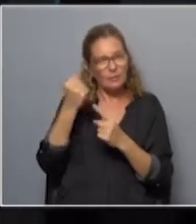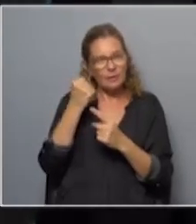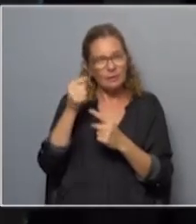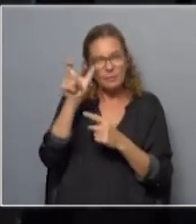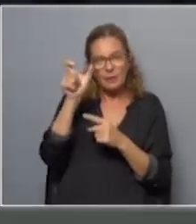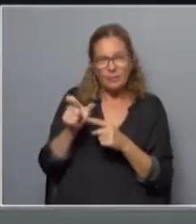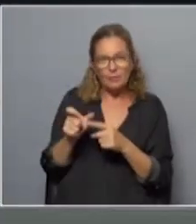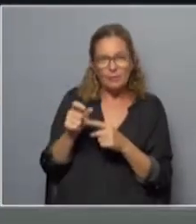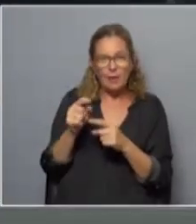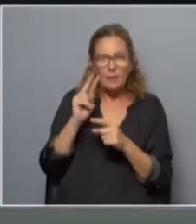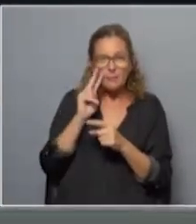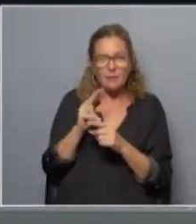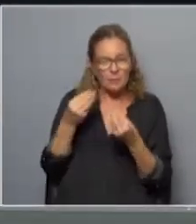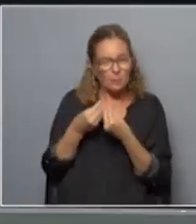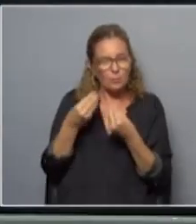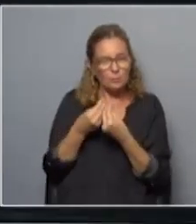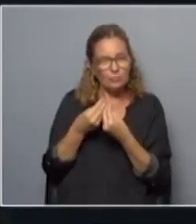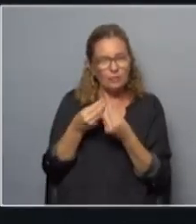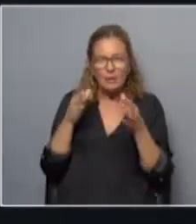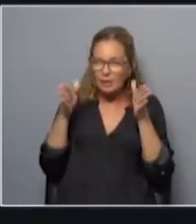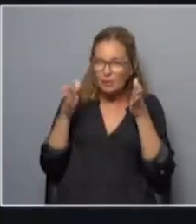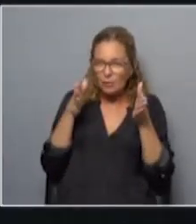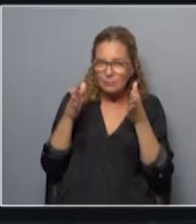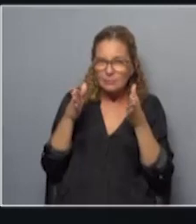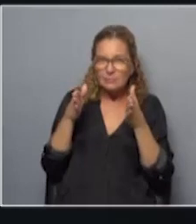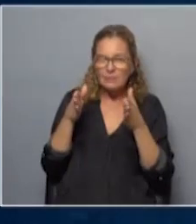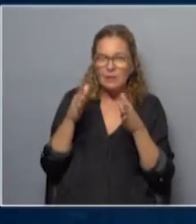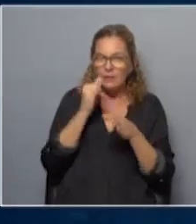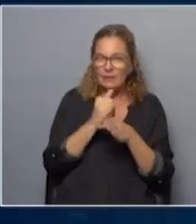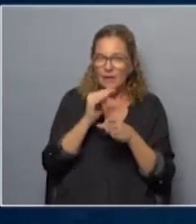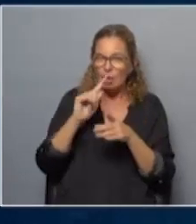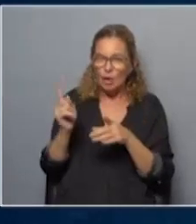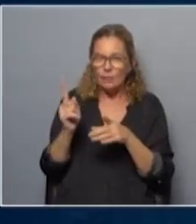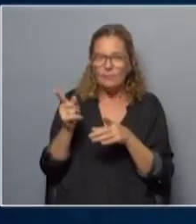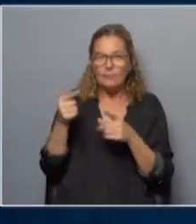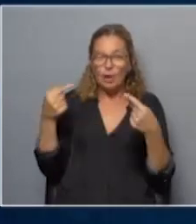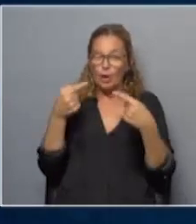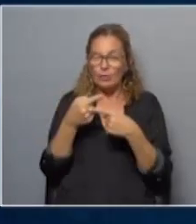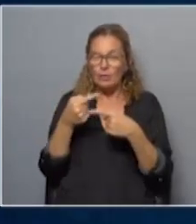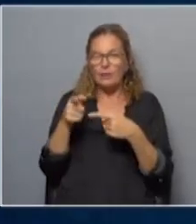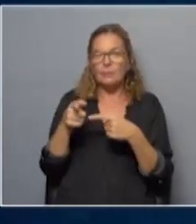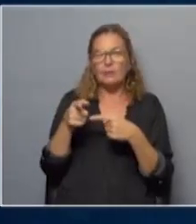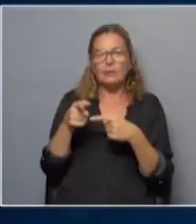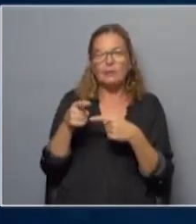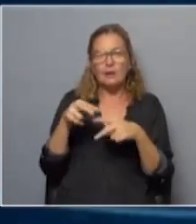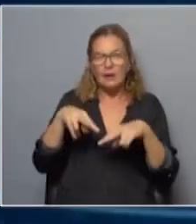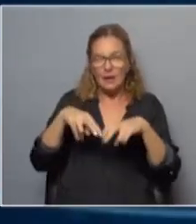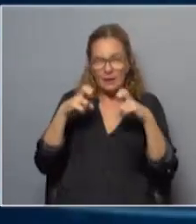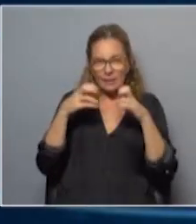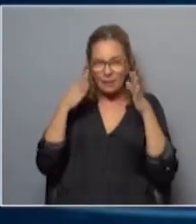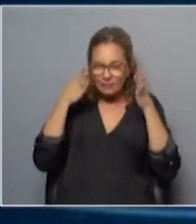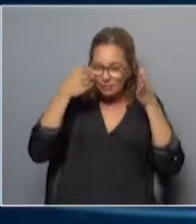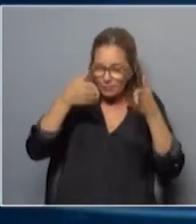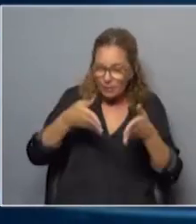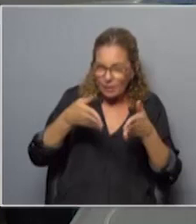gente se fija mucho también en ese partido si contra no no contra si claro pero en realidad el grueso del análisis está centrado en los